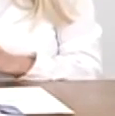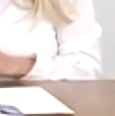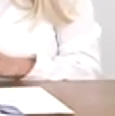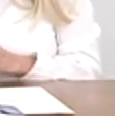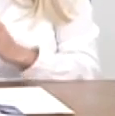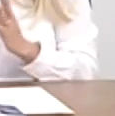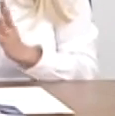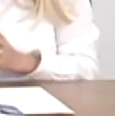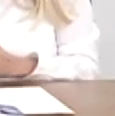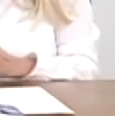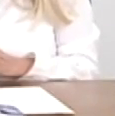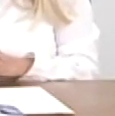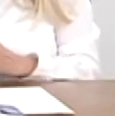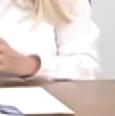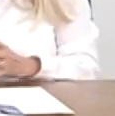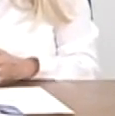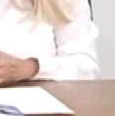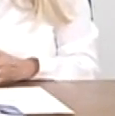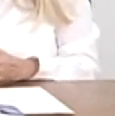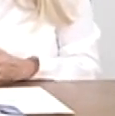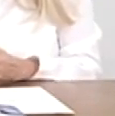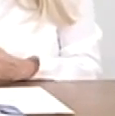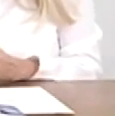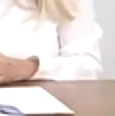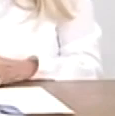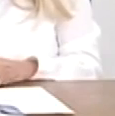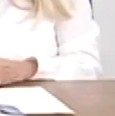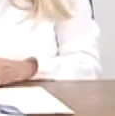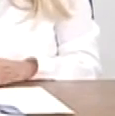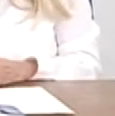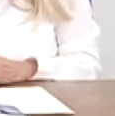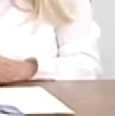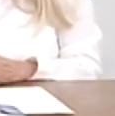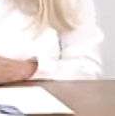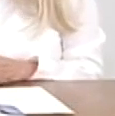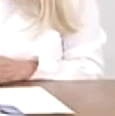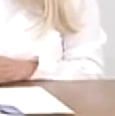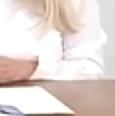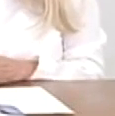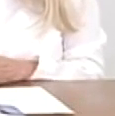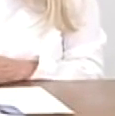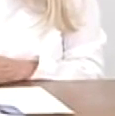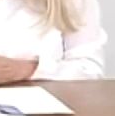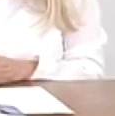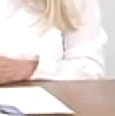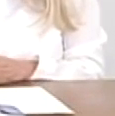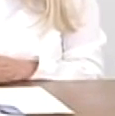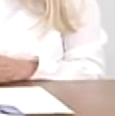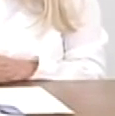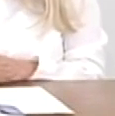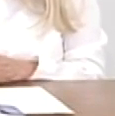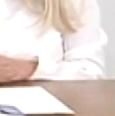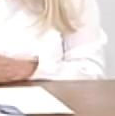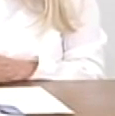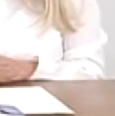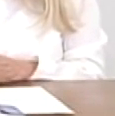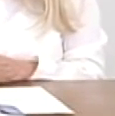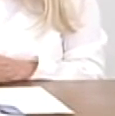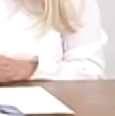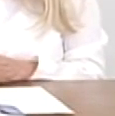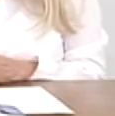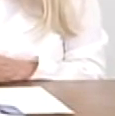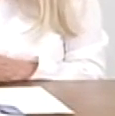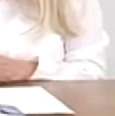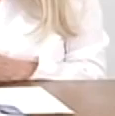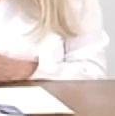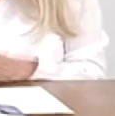ya como usted y la vicepresidenta lo han anunciado, esa cadena de transmisión de los que vienen desde